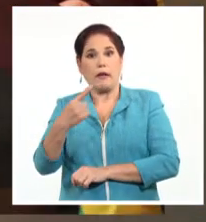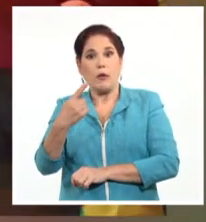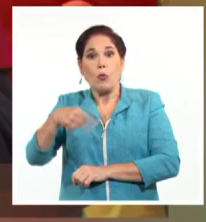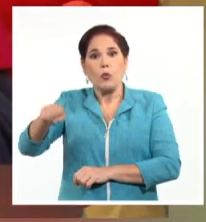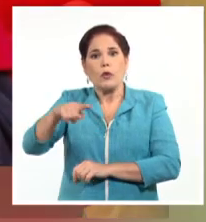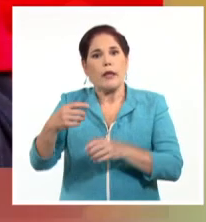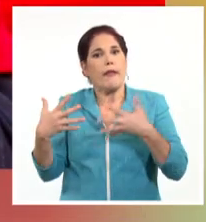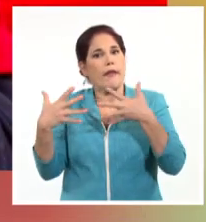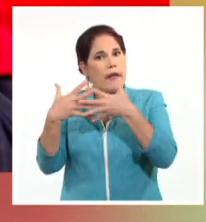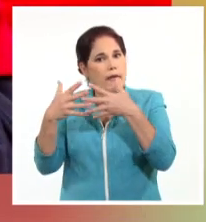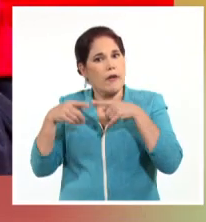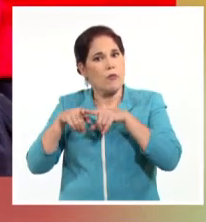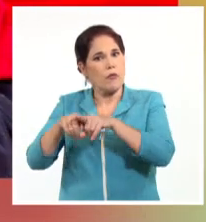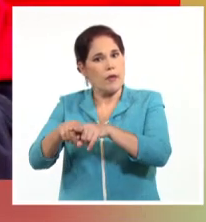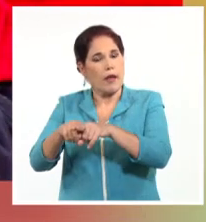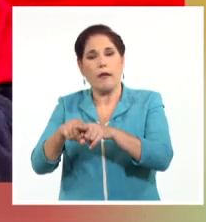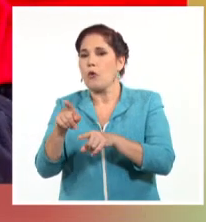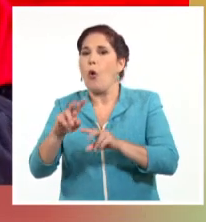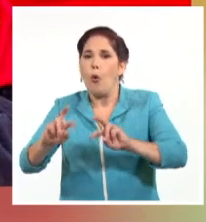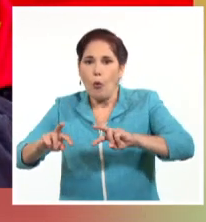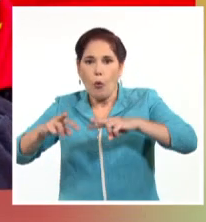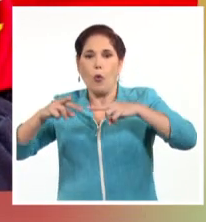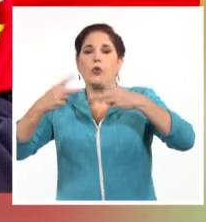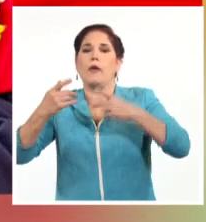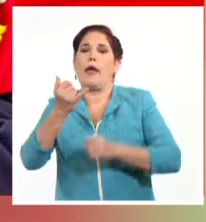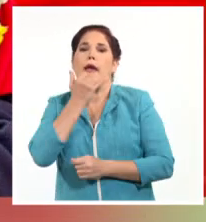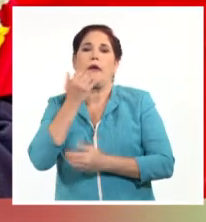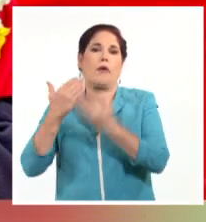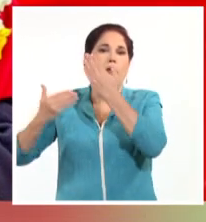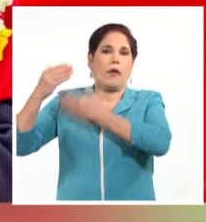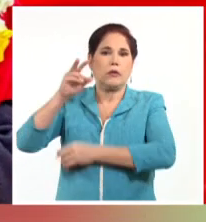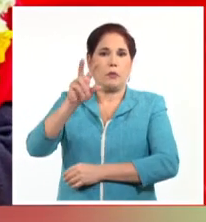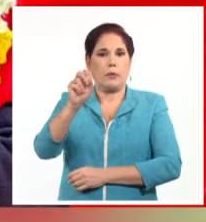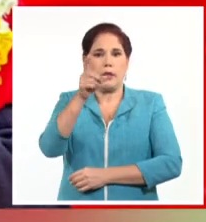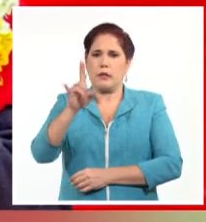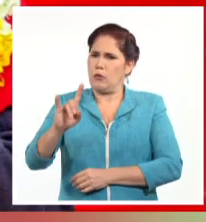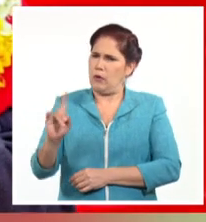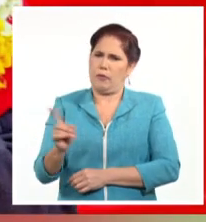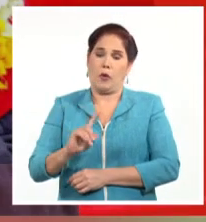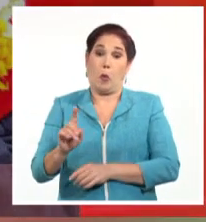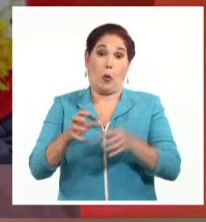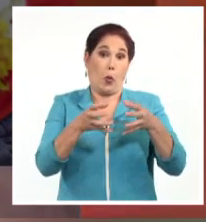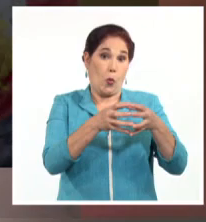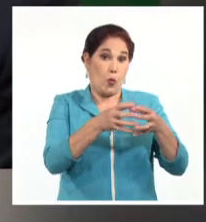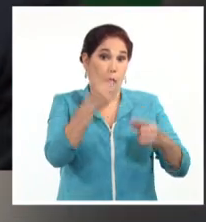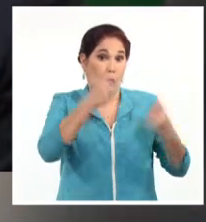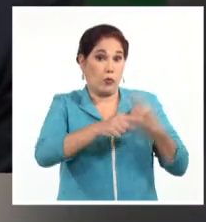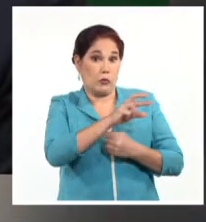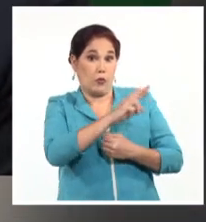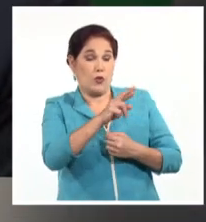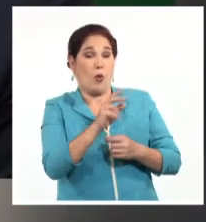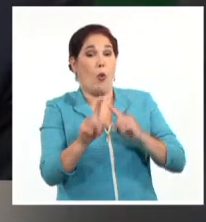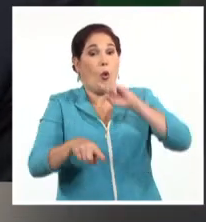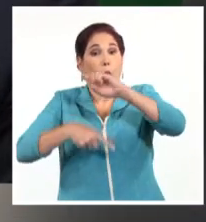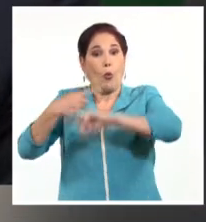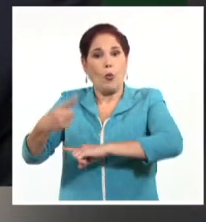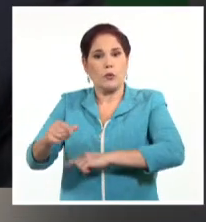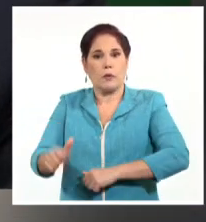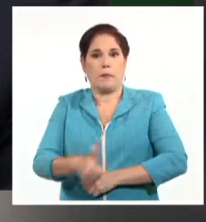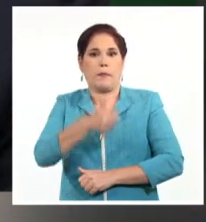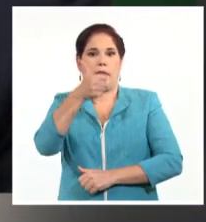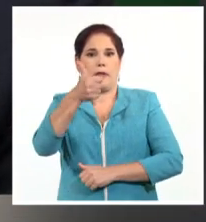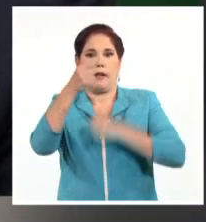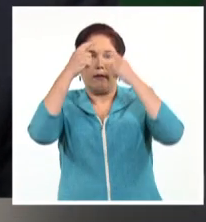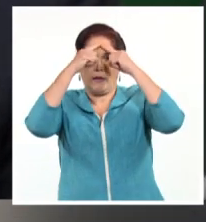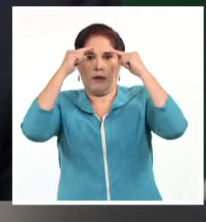para derrotar la intentona y no volver a los errores de 2019 cuando la derecha de Bolivia orquestó un golpe de Estado contra el exmandatario